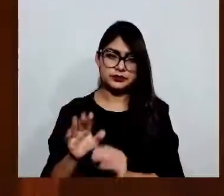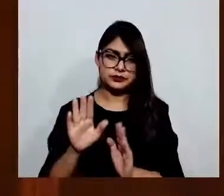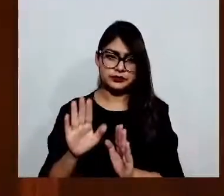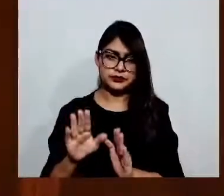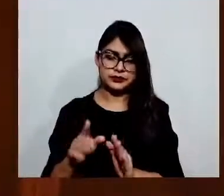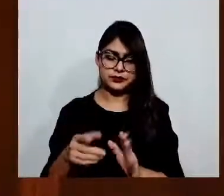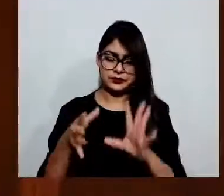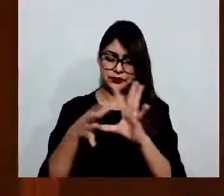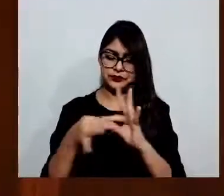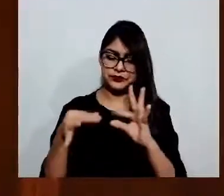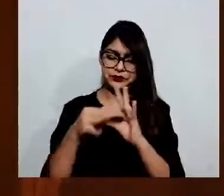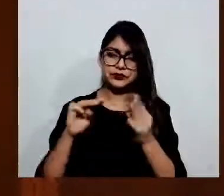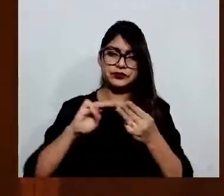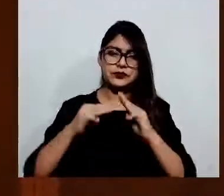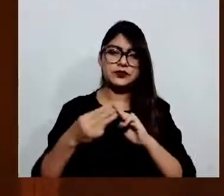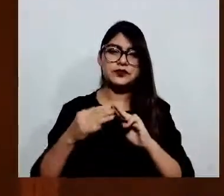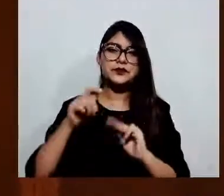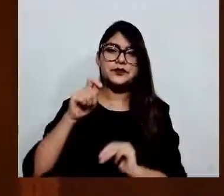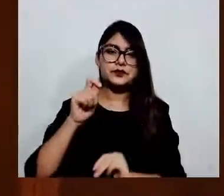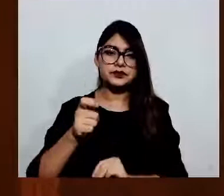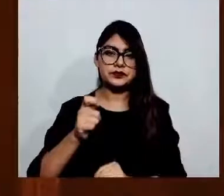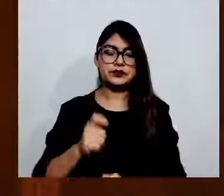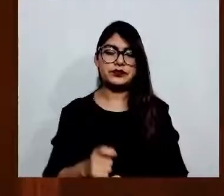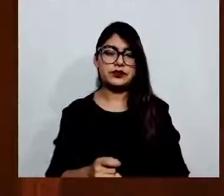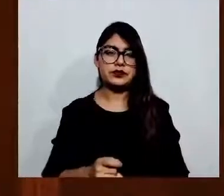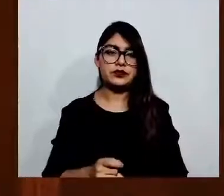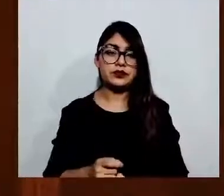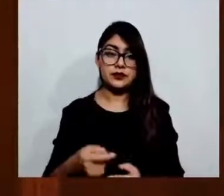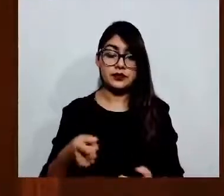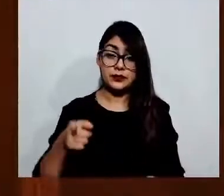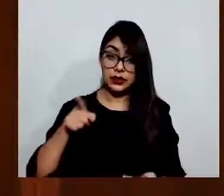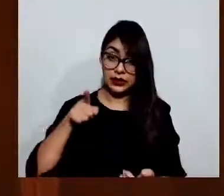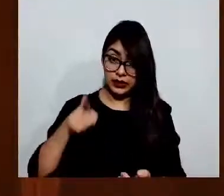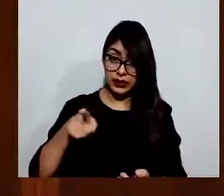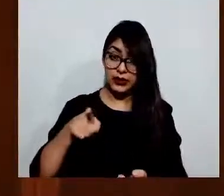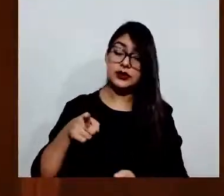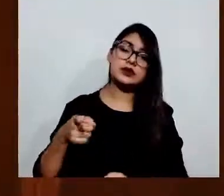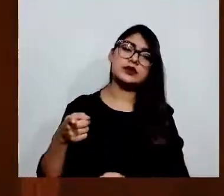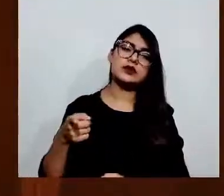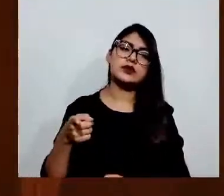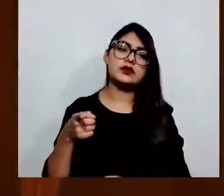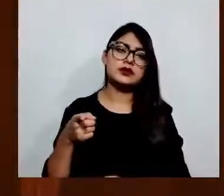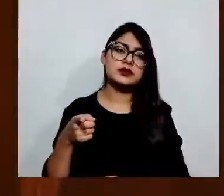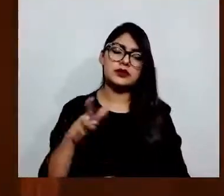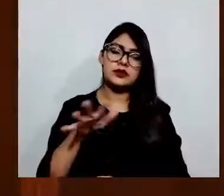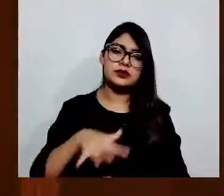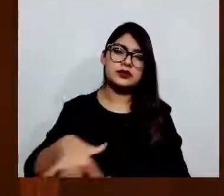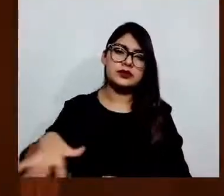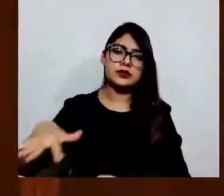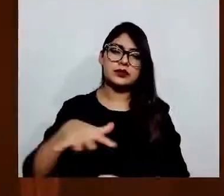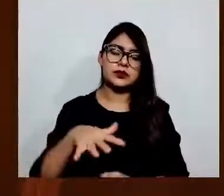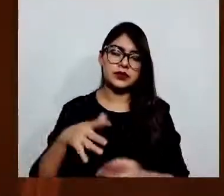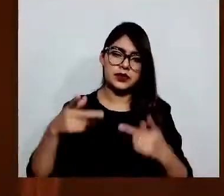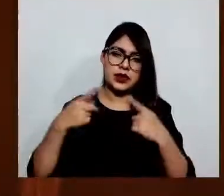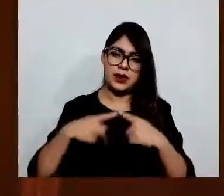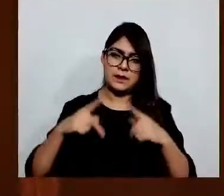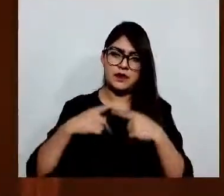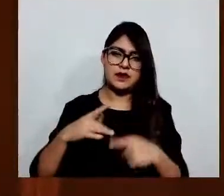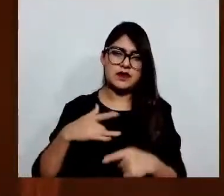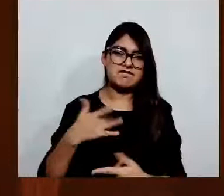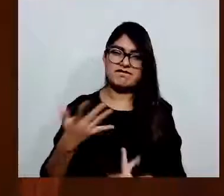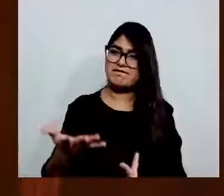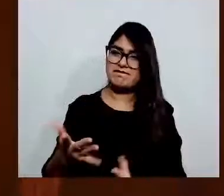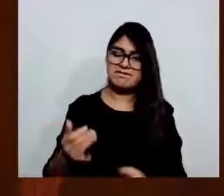En un Estado donde la inconformidad expresada por su sociedad en contra del actuar de las autoridades y las